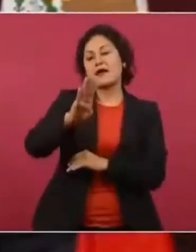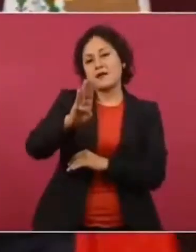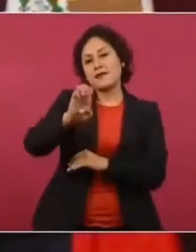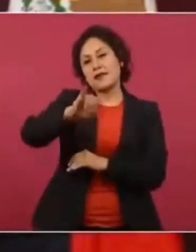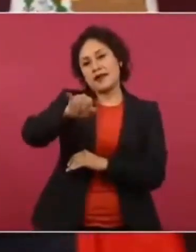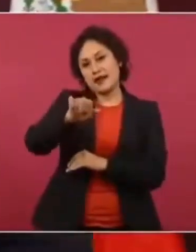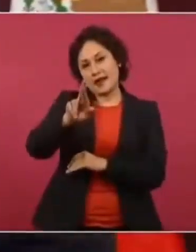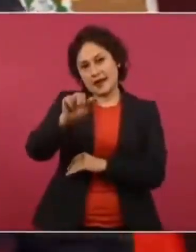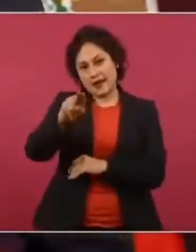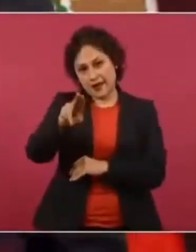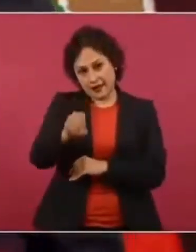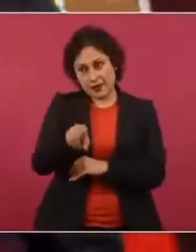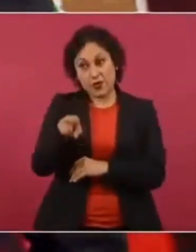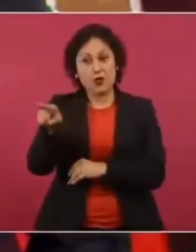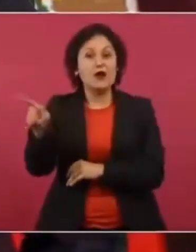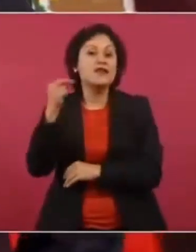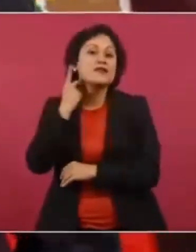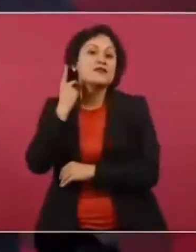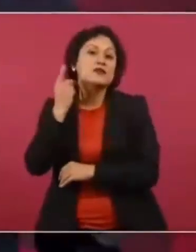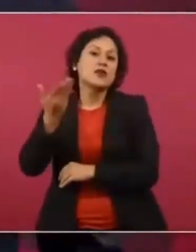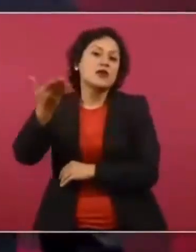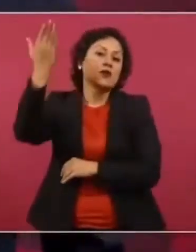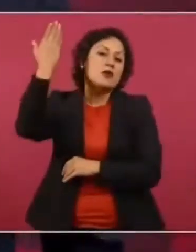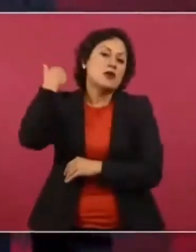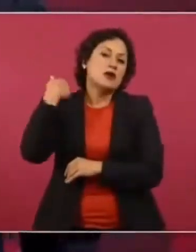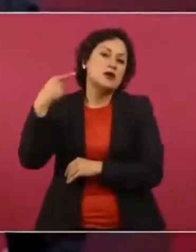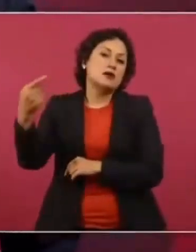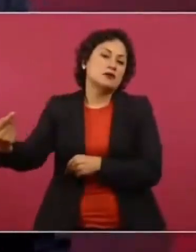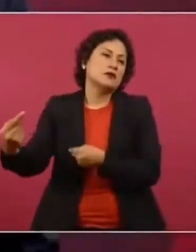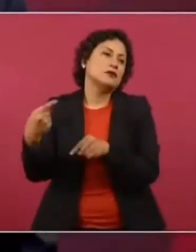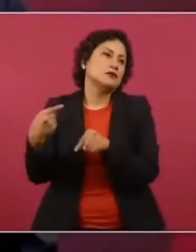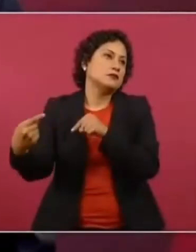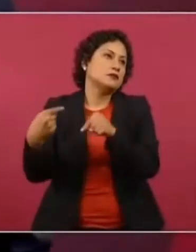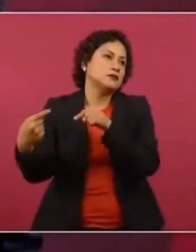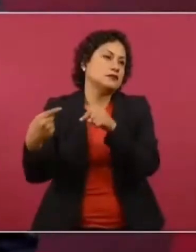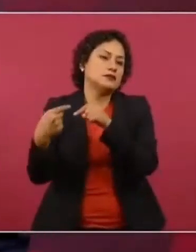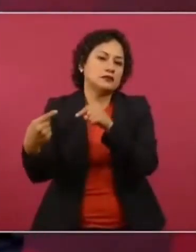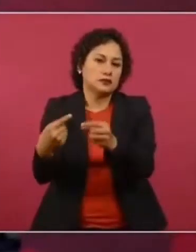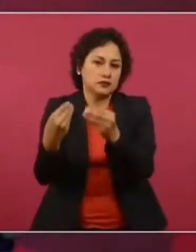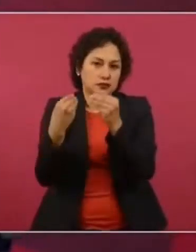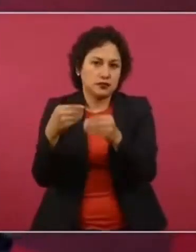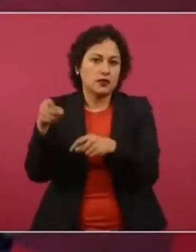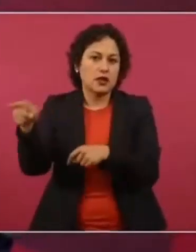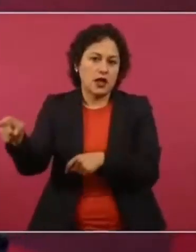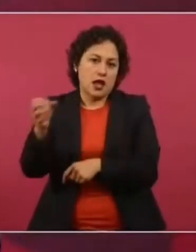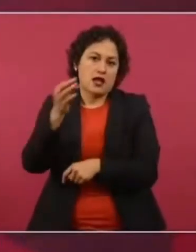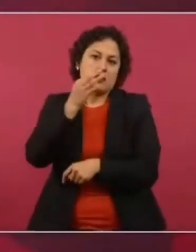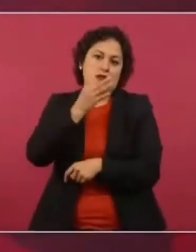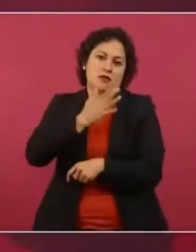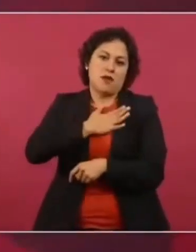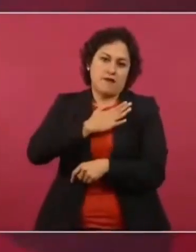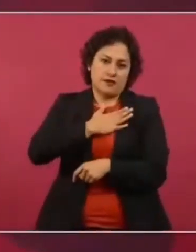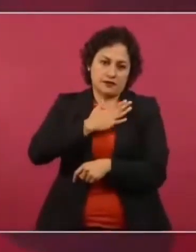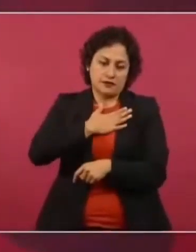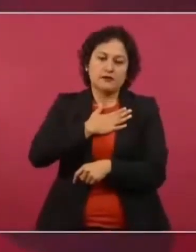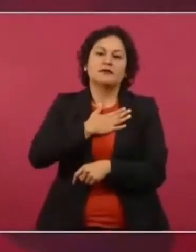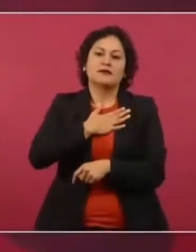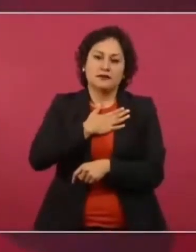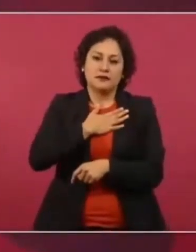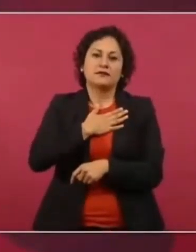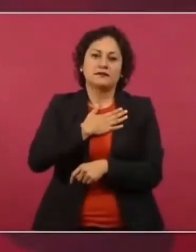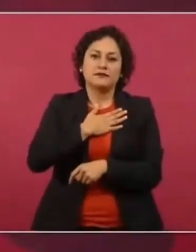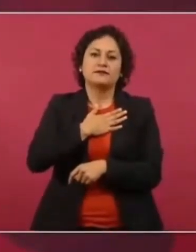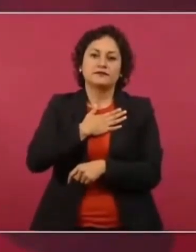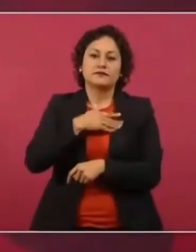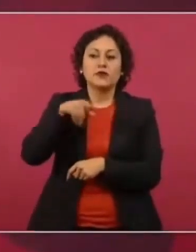Ese estaba en contra de nosotros, en contra de nosotros. Entonces, me mandaba a decir que tenía un asunto que llevaba